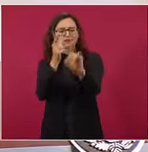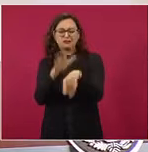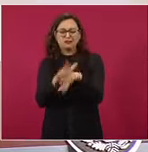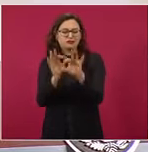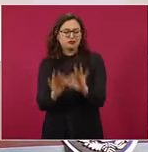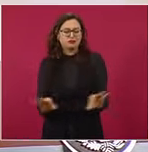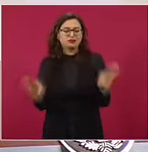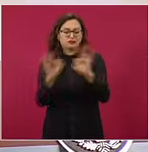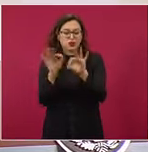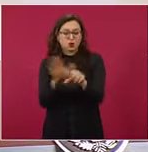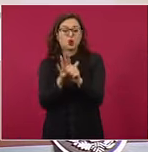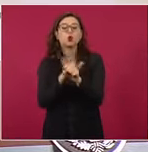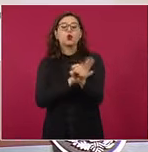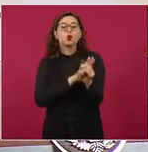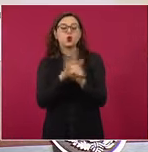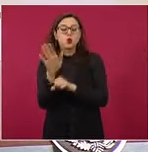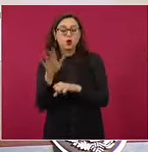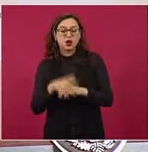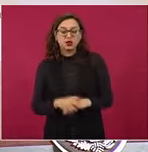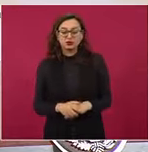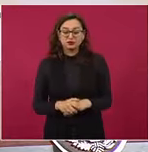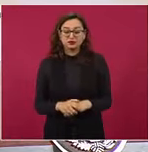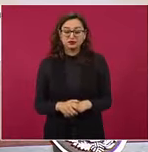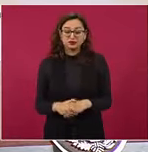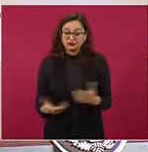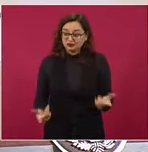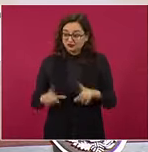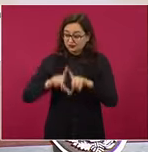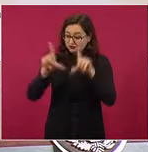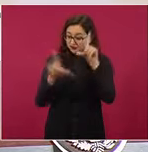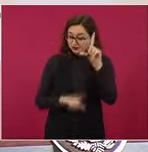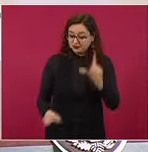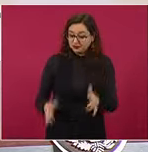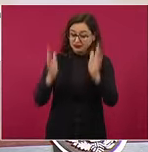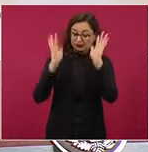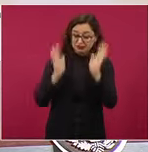Establecer en definitiva la democracia en México,